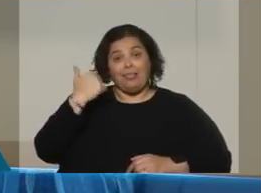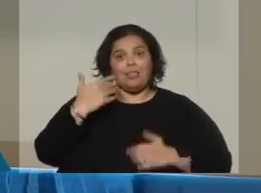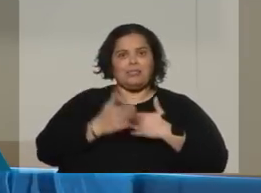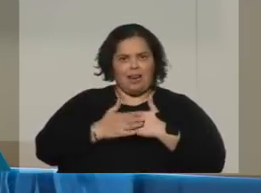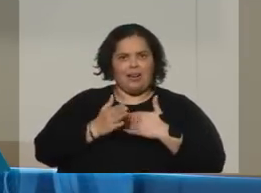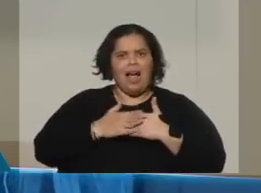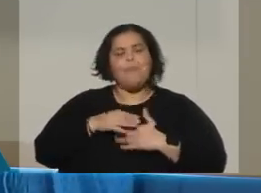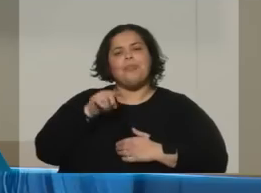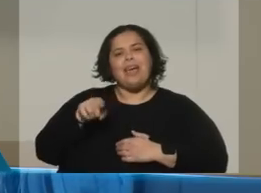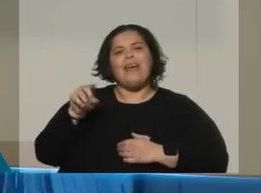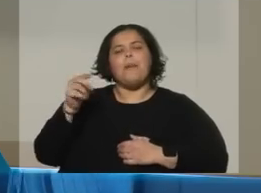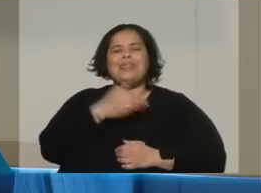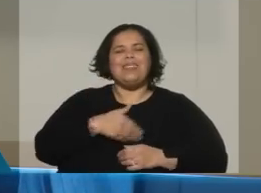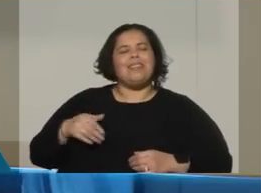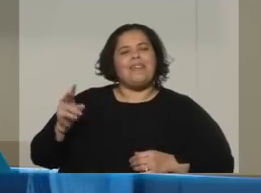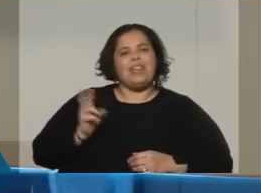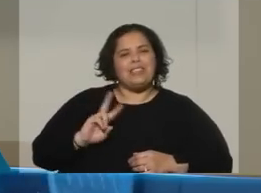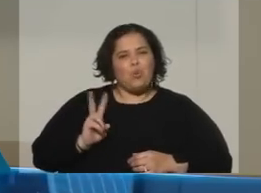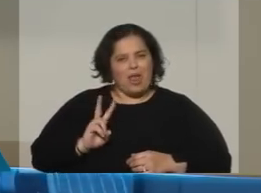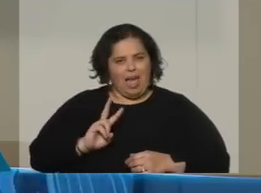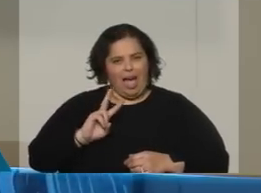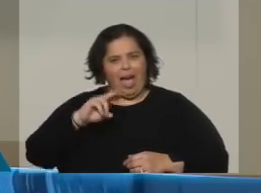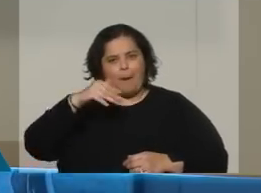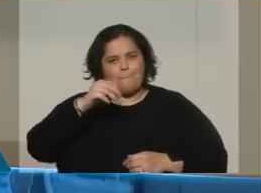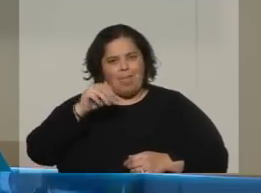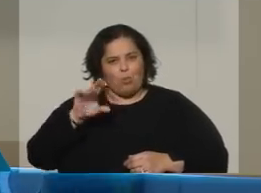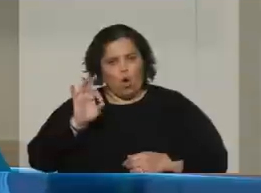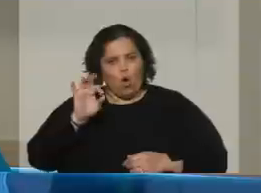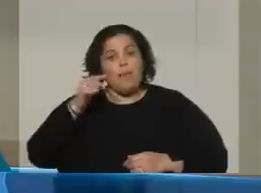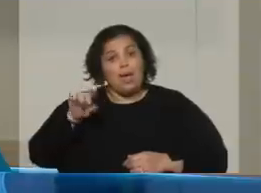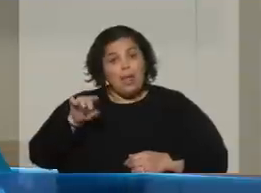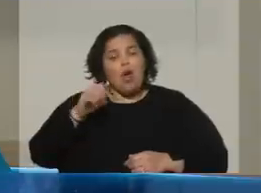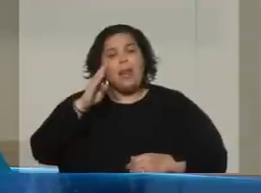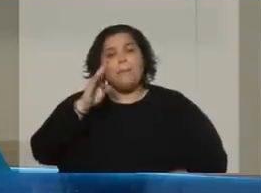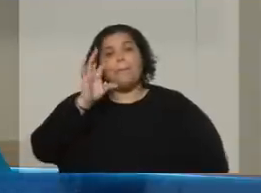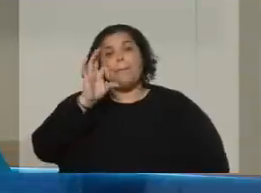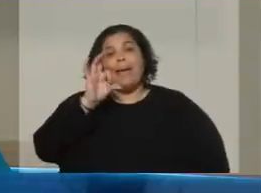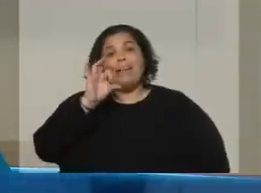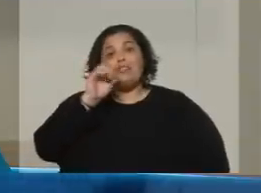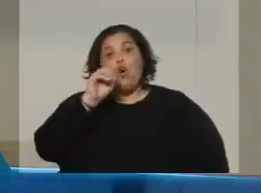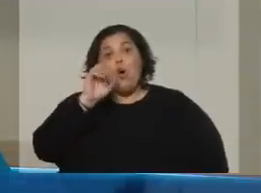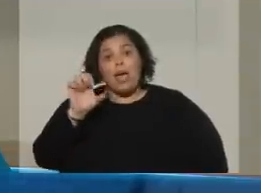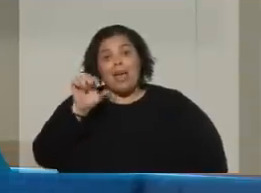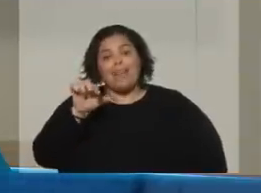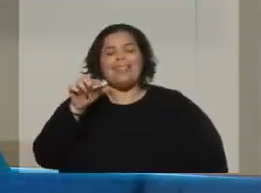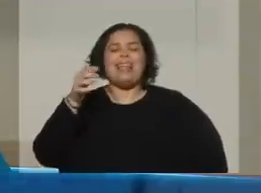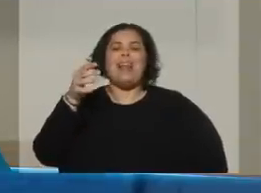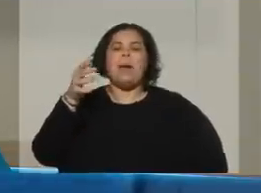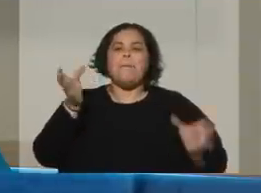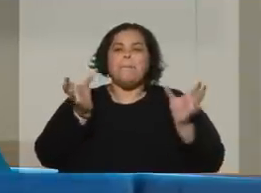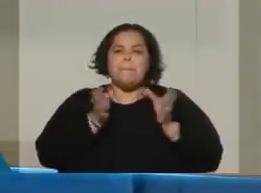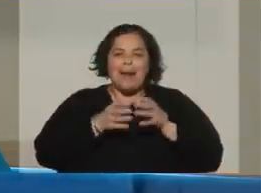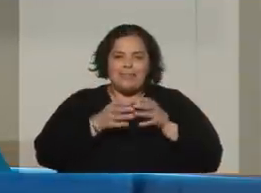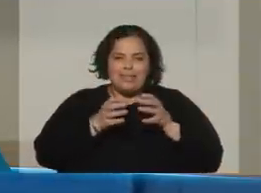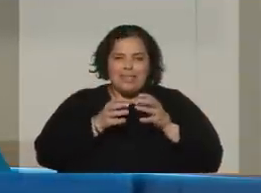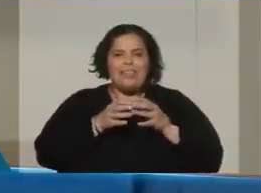intermediar, de buscar una salida que nunca llega. Pero el PSOE, que es el partido de los que